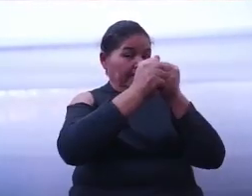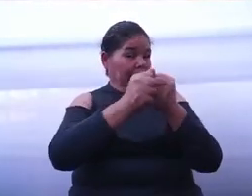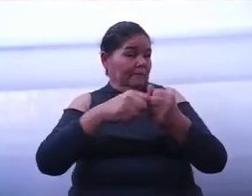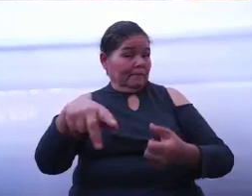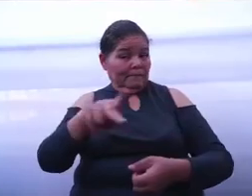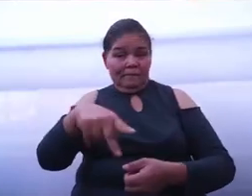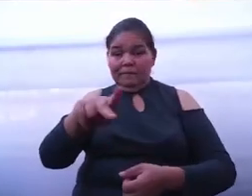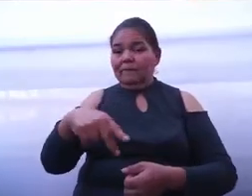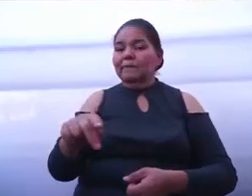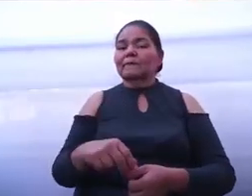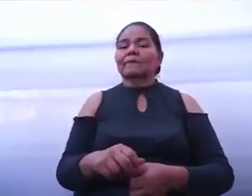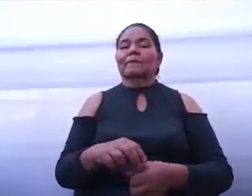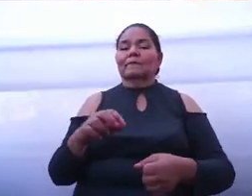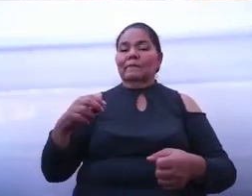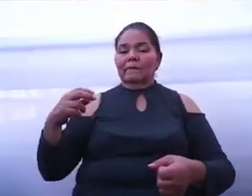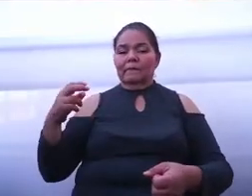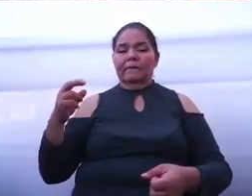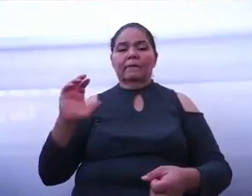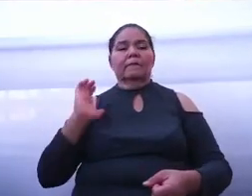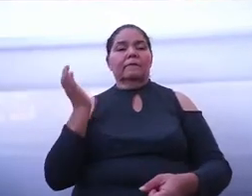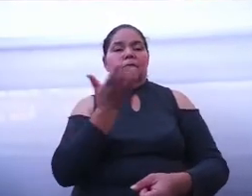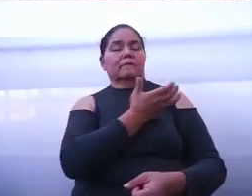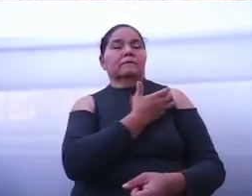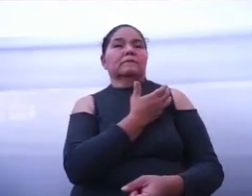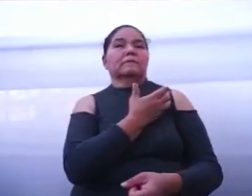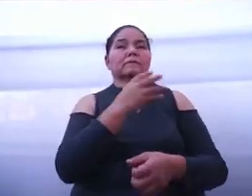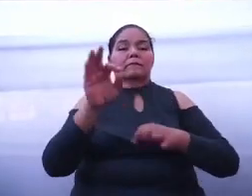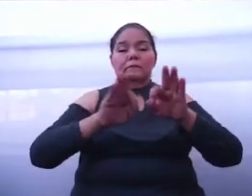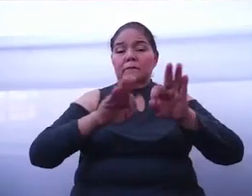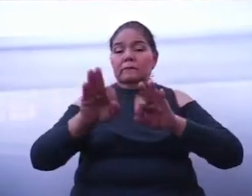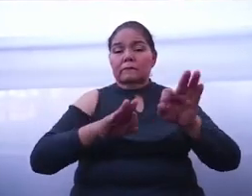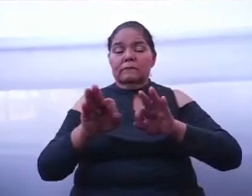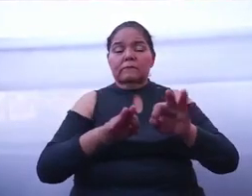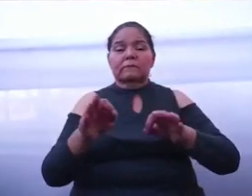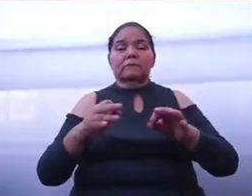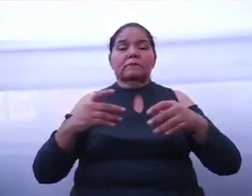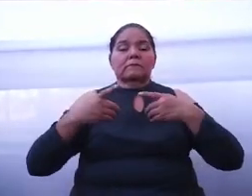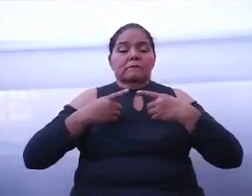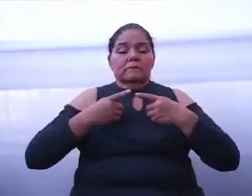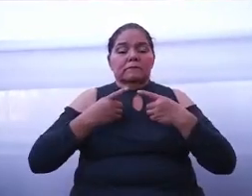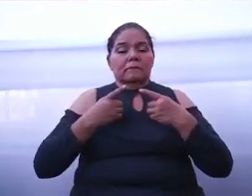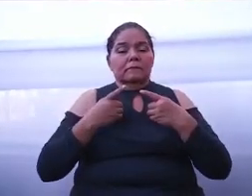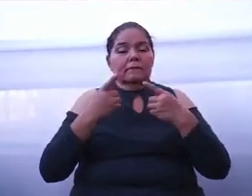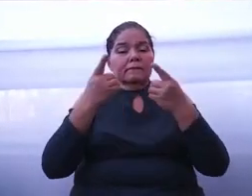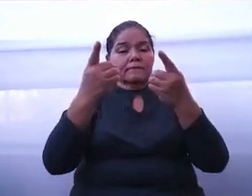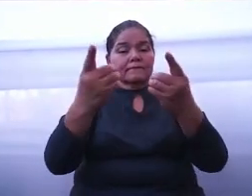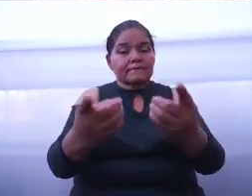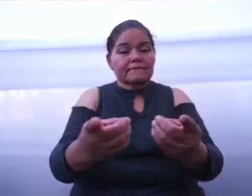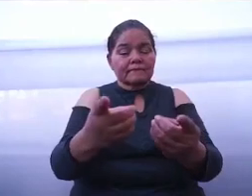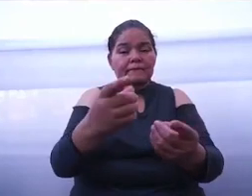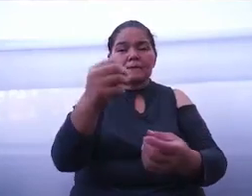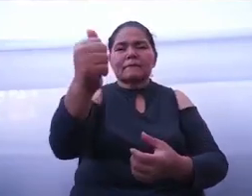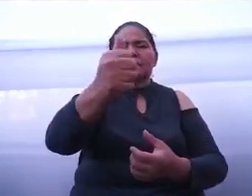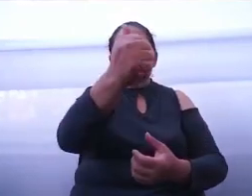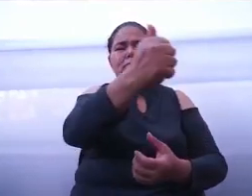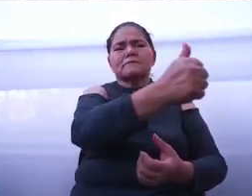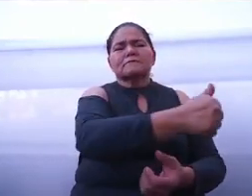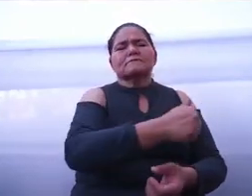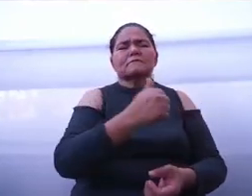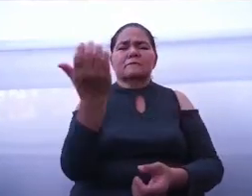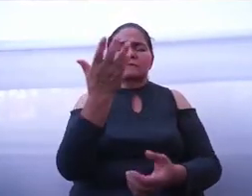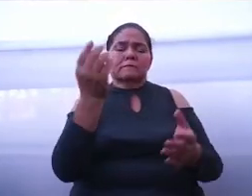que nuestra misión es empoderar a los celayenses para construir